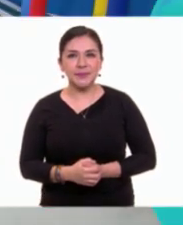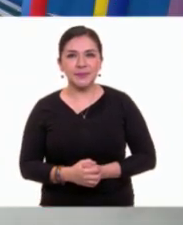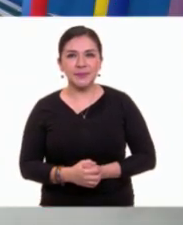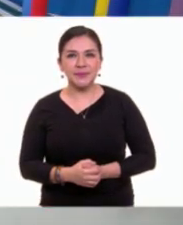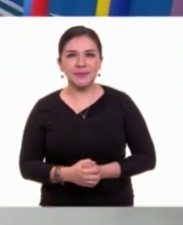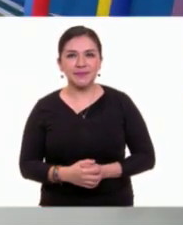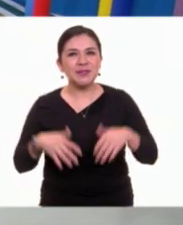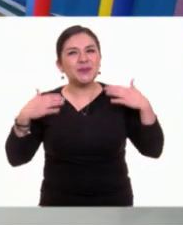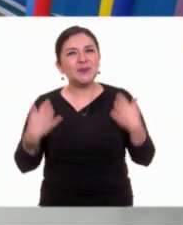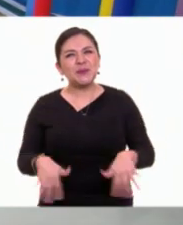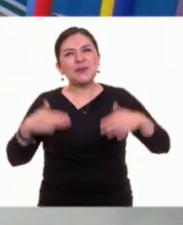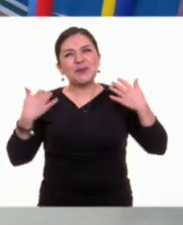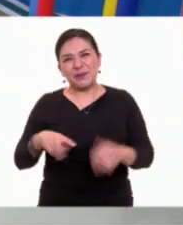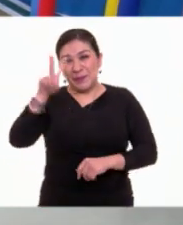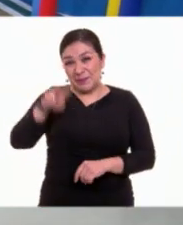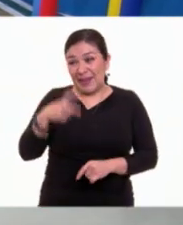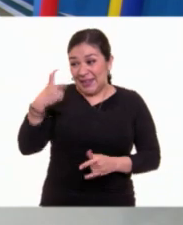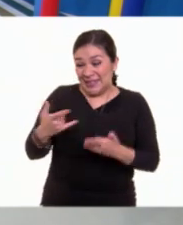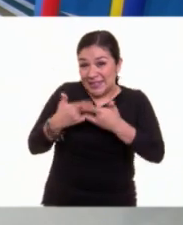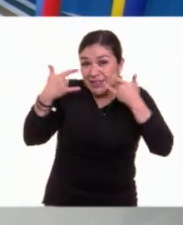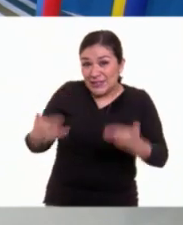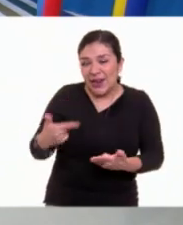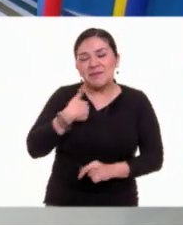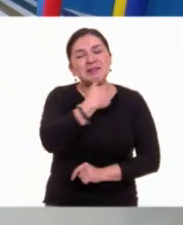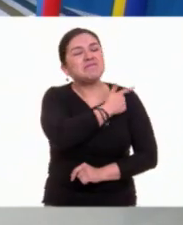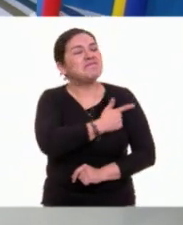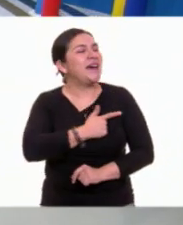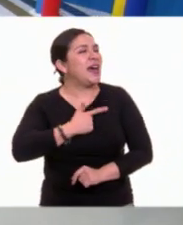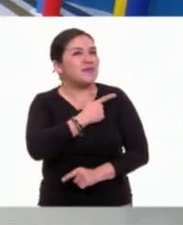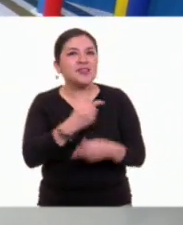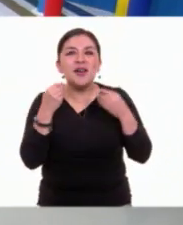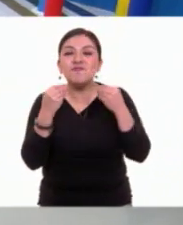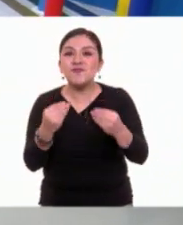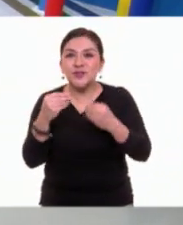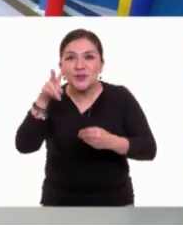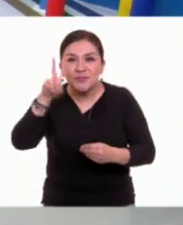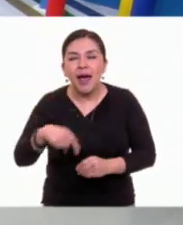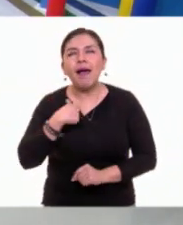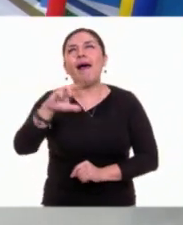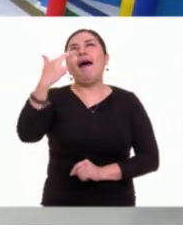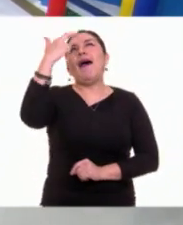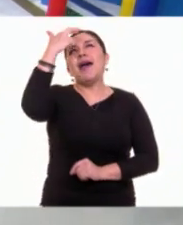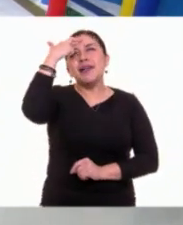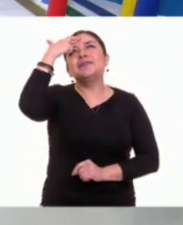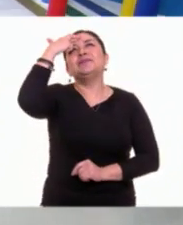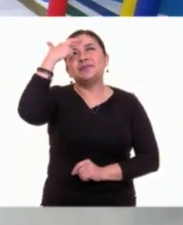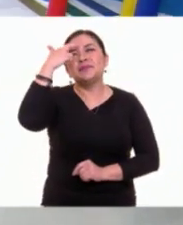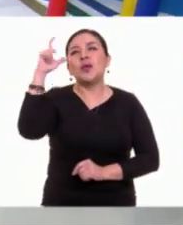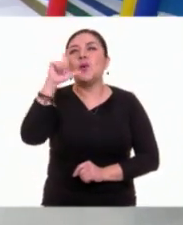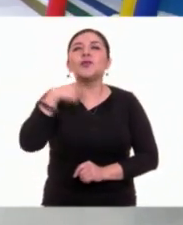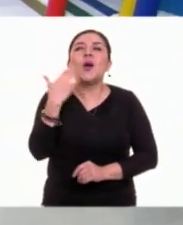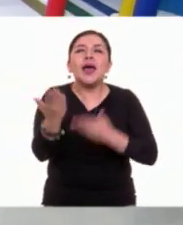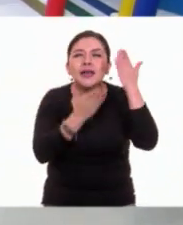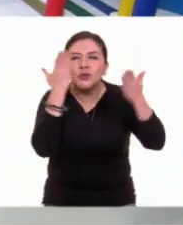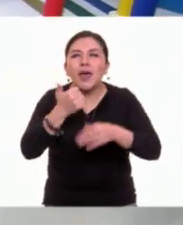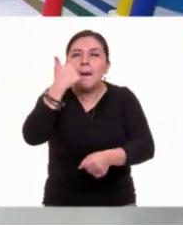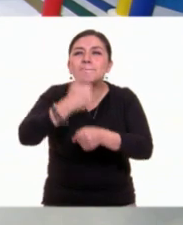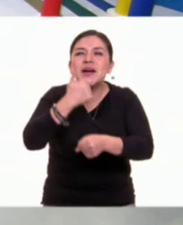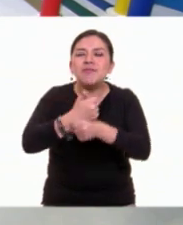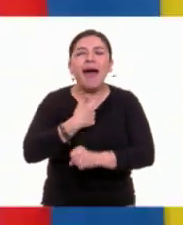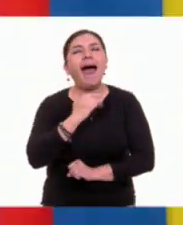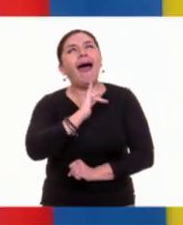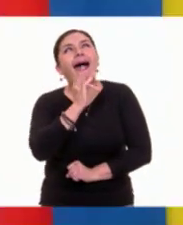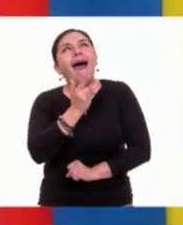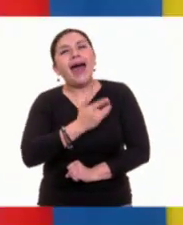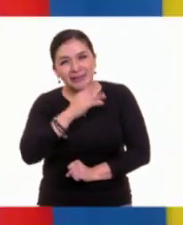Ay, Gaby, este cuento me fascina, la verdad. Lo recuerdo de la primaria con muchísima nostalgia